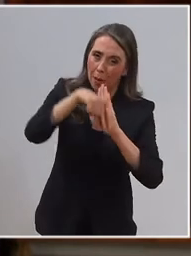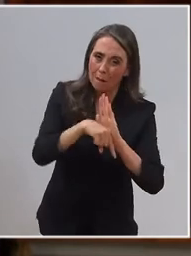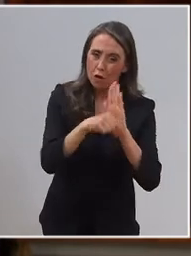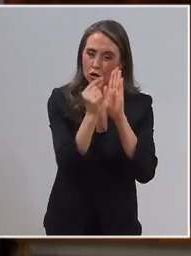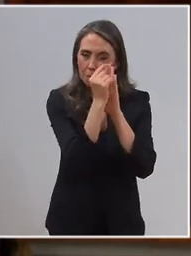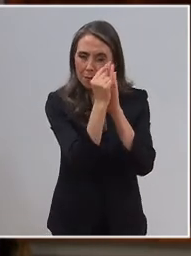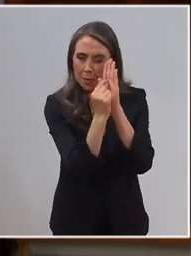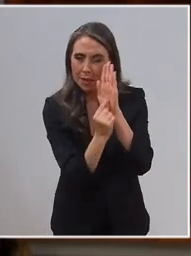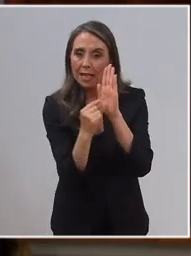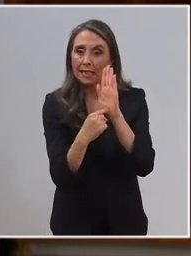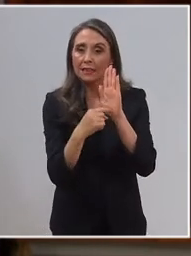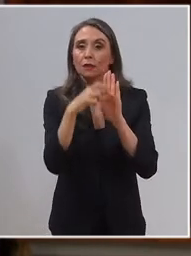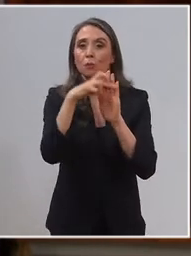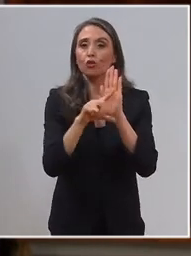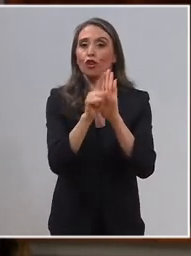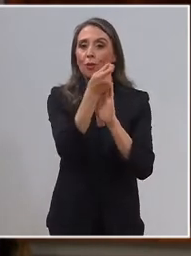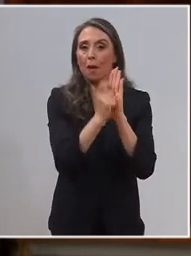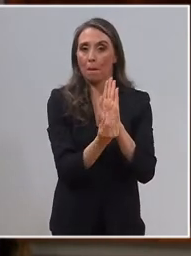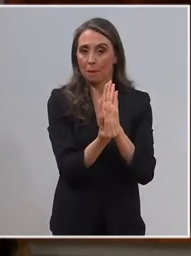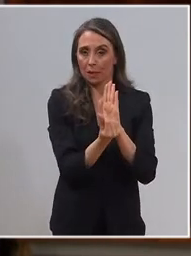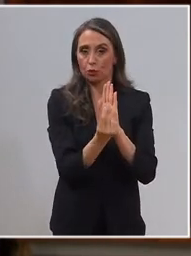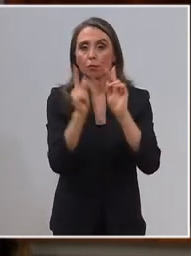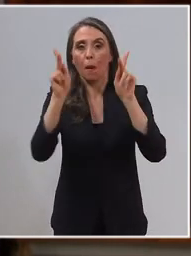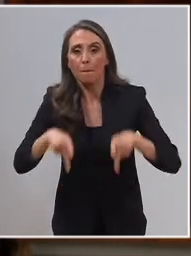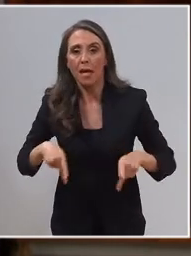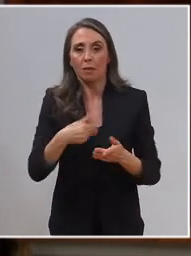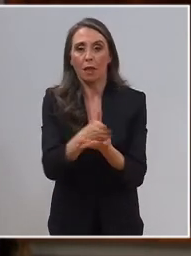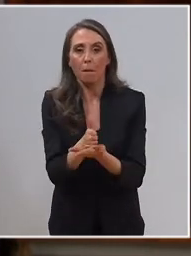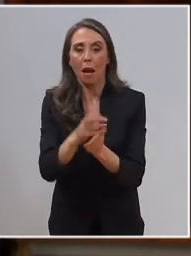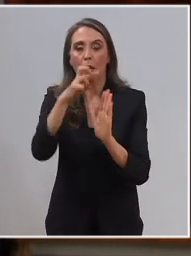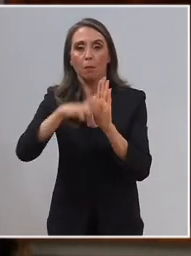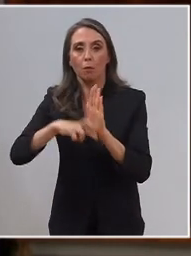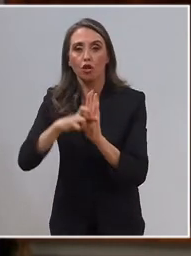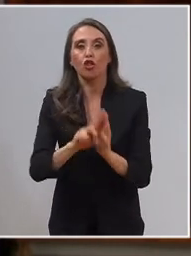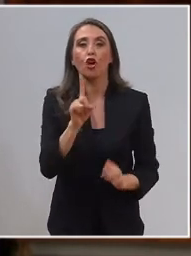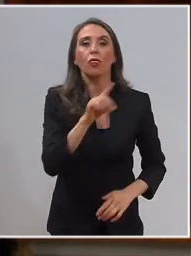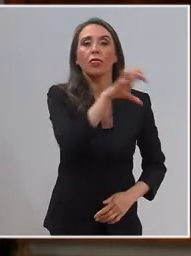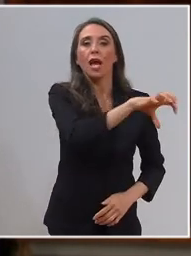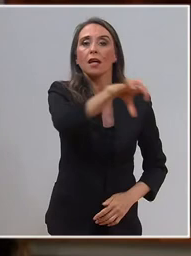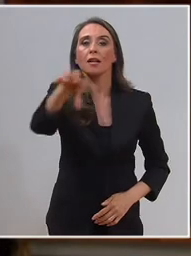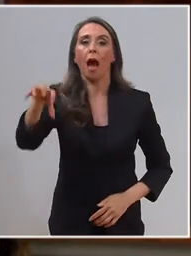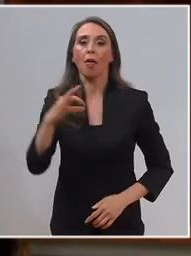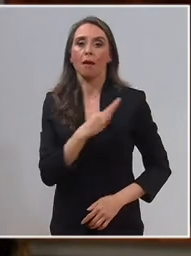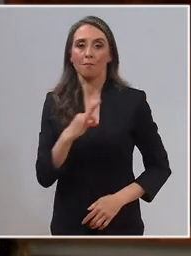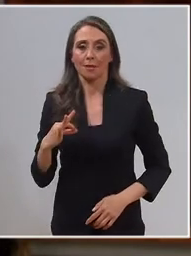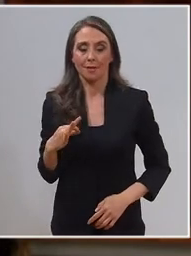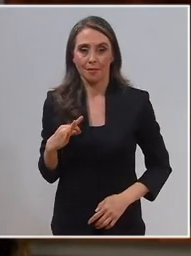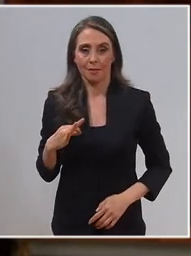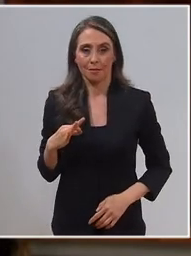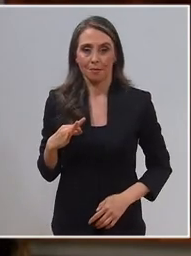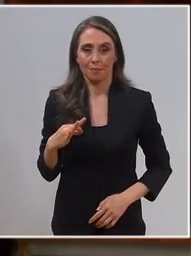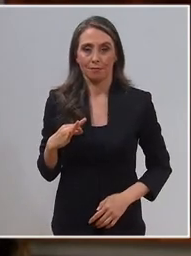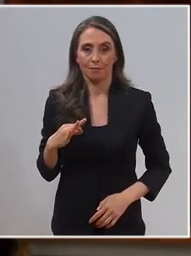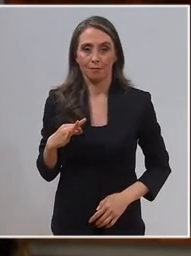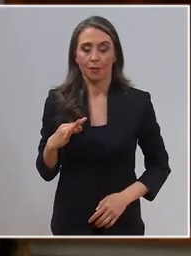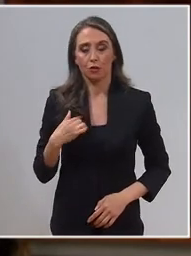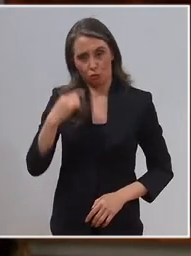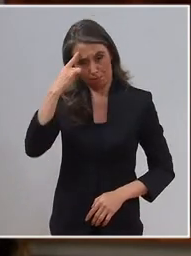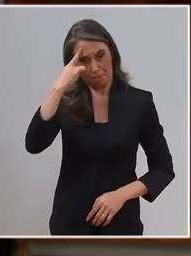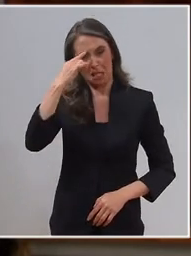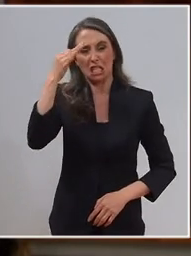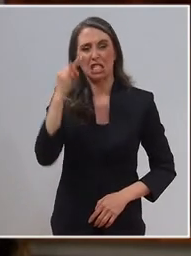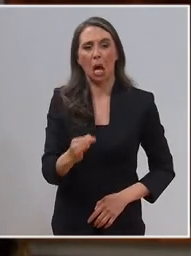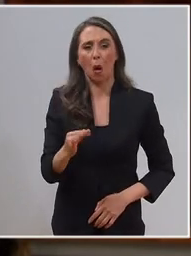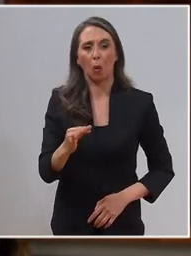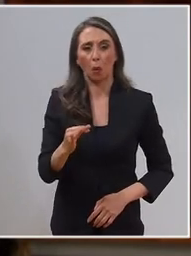y detalle este presupuesto y las metas, planes y proyectos de cada uno de los ministerios. Estoy seguro